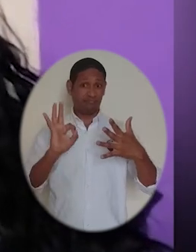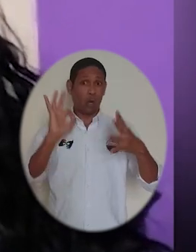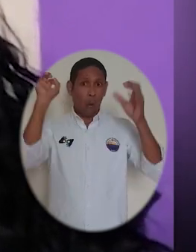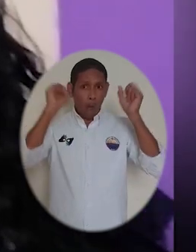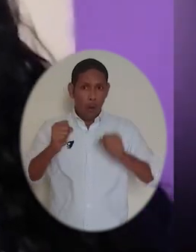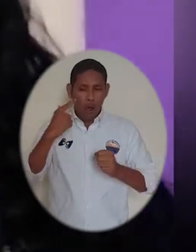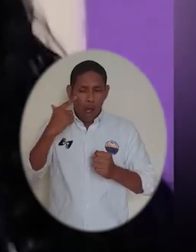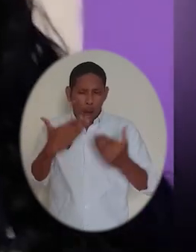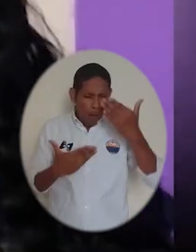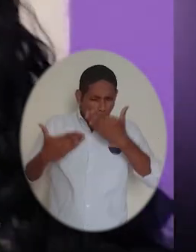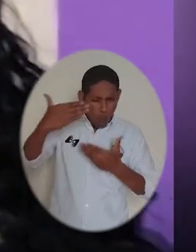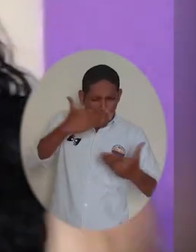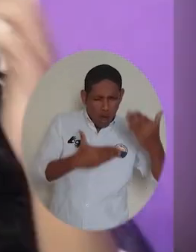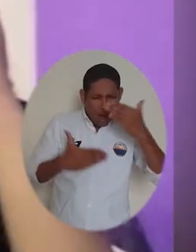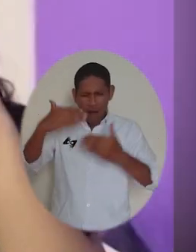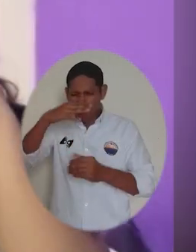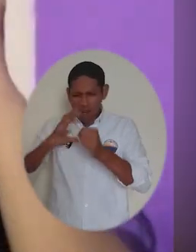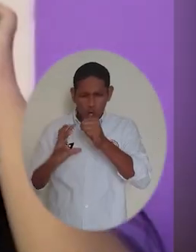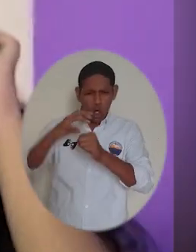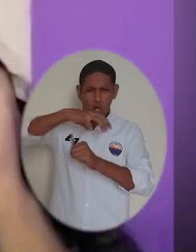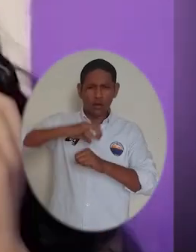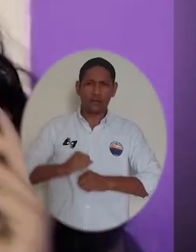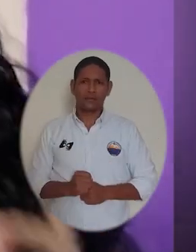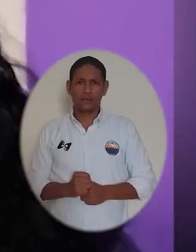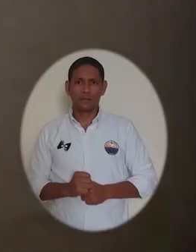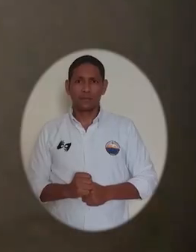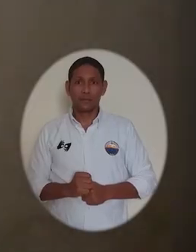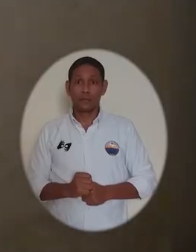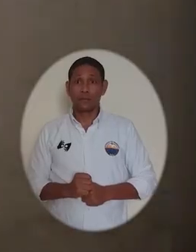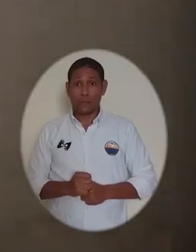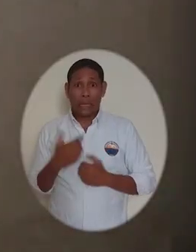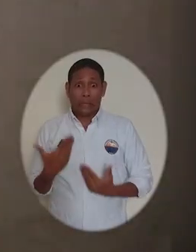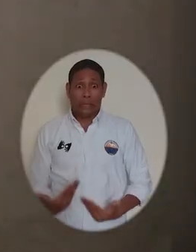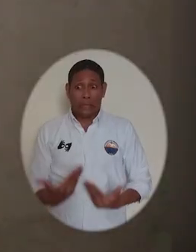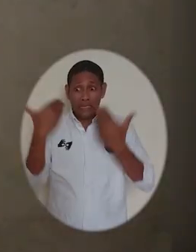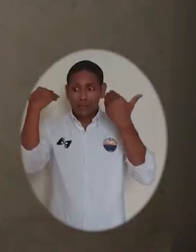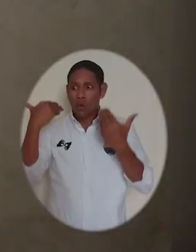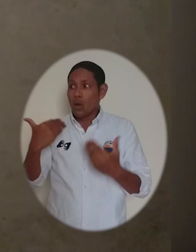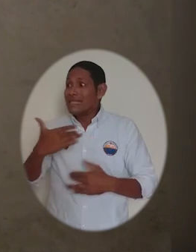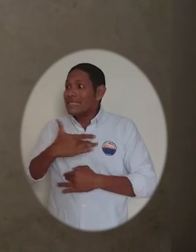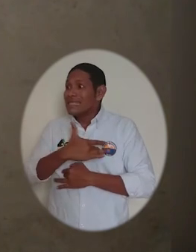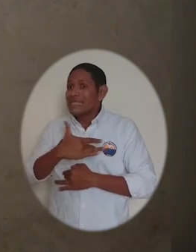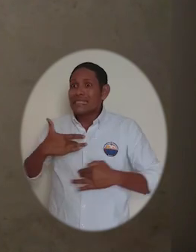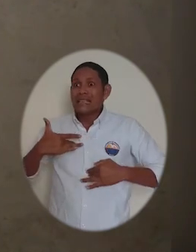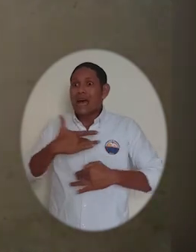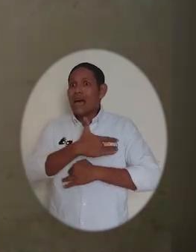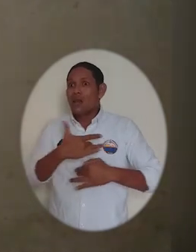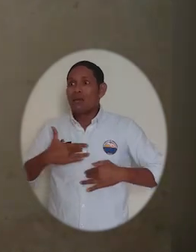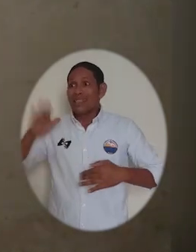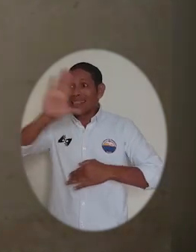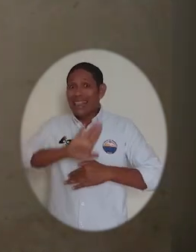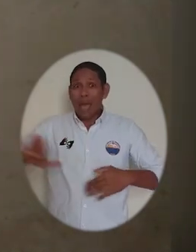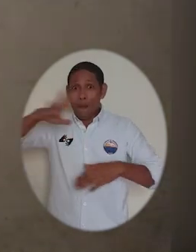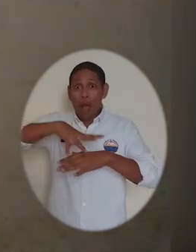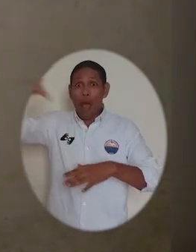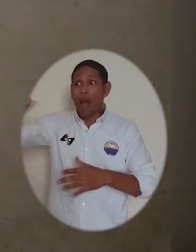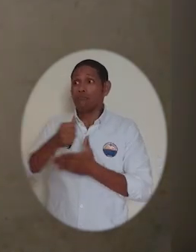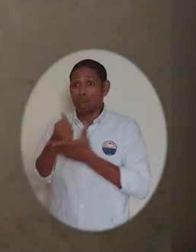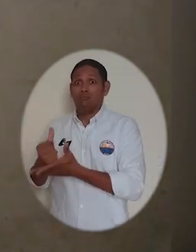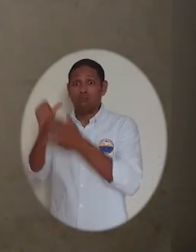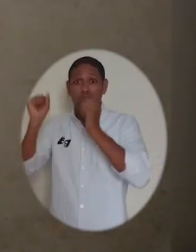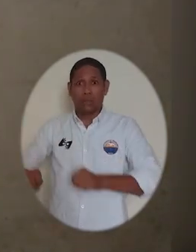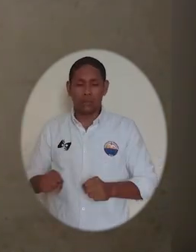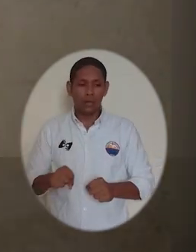calificados para la realización de la prueba del COVID-19. Y esto va a beneficiar a la salud en el departamento del